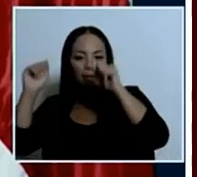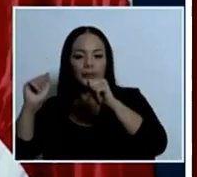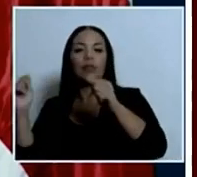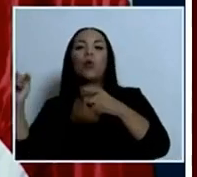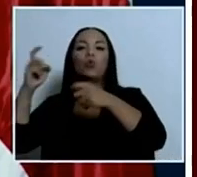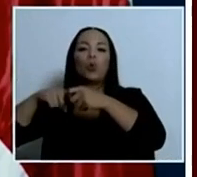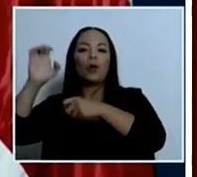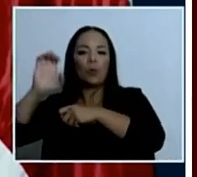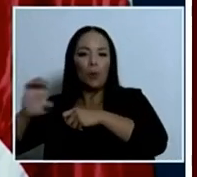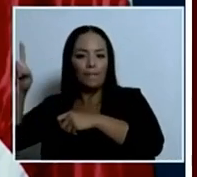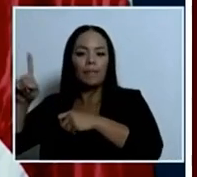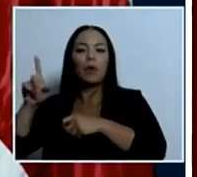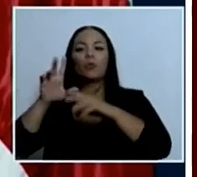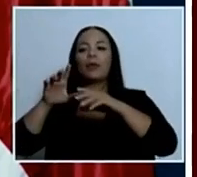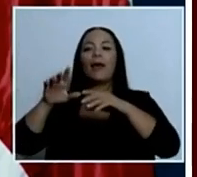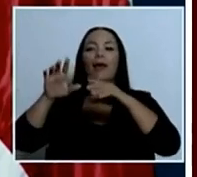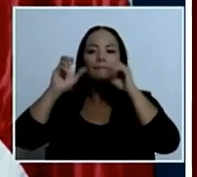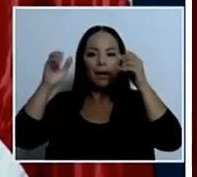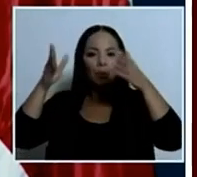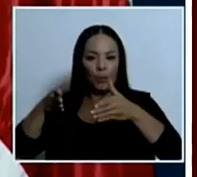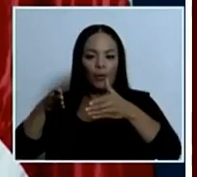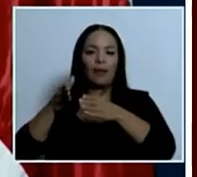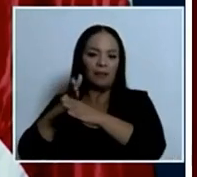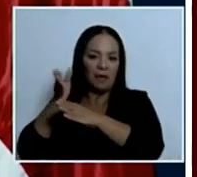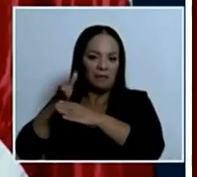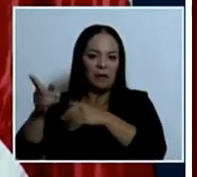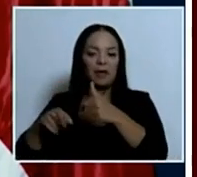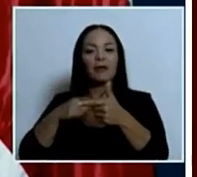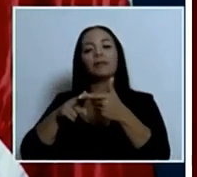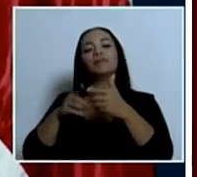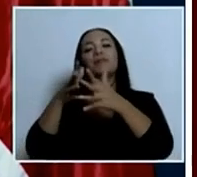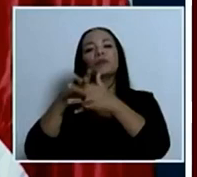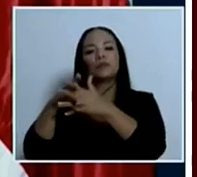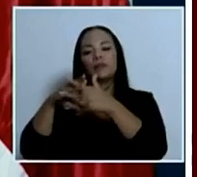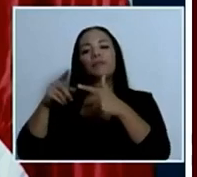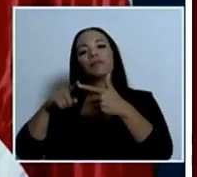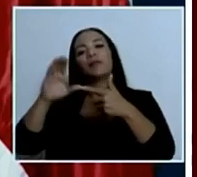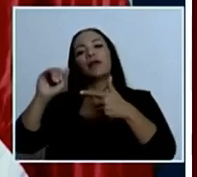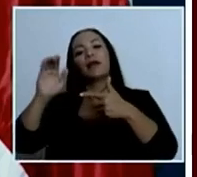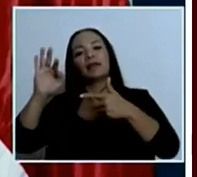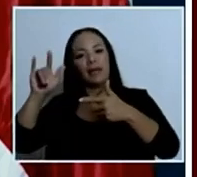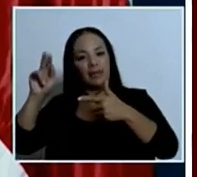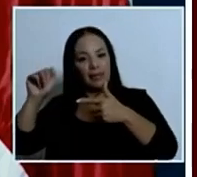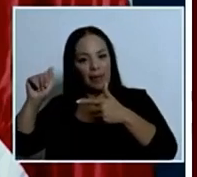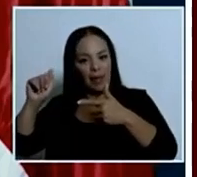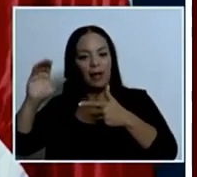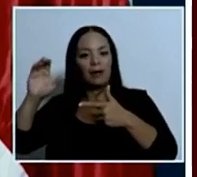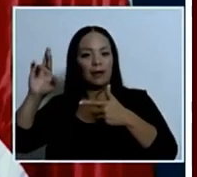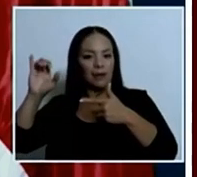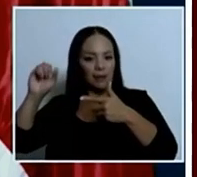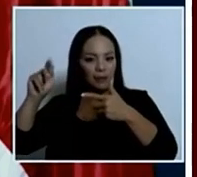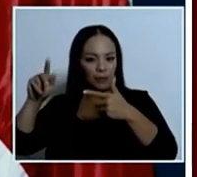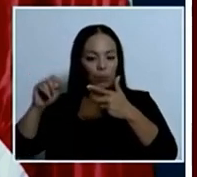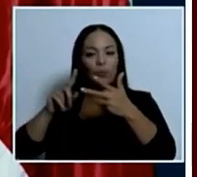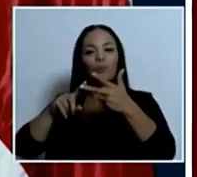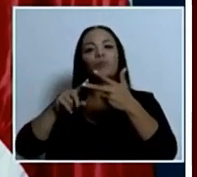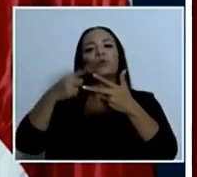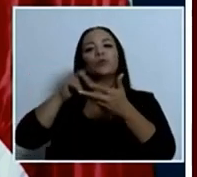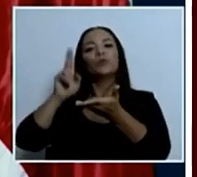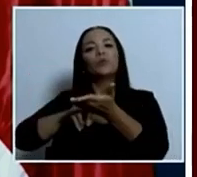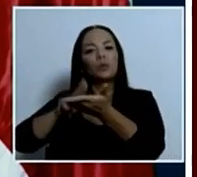embajadora de carrera en estados unidos a doña catalina crespo estamos reclutando